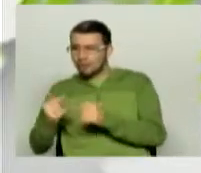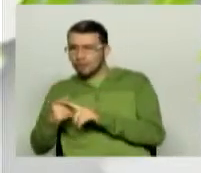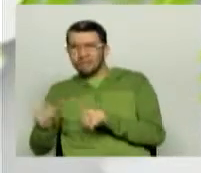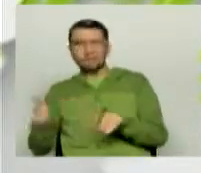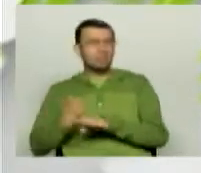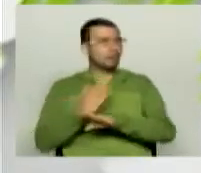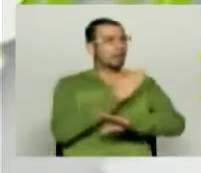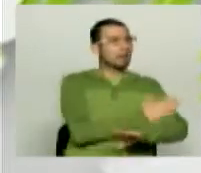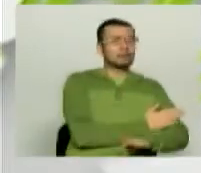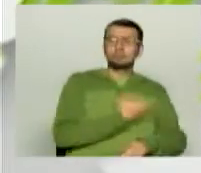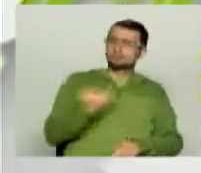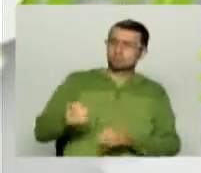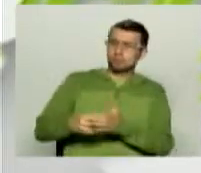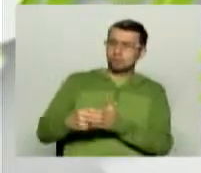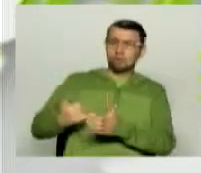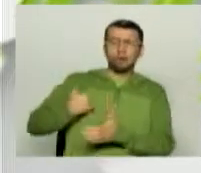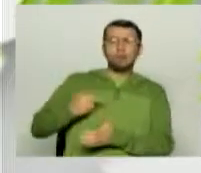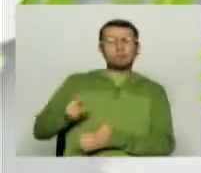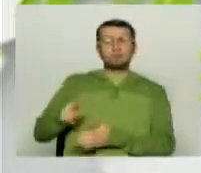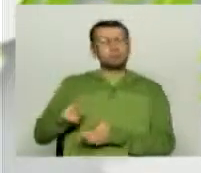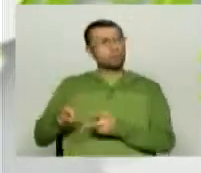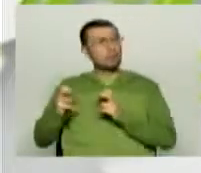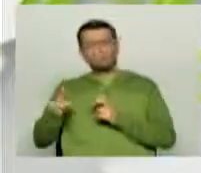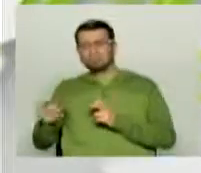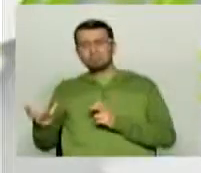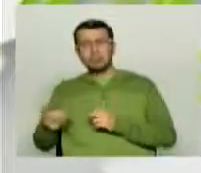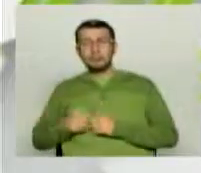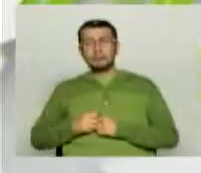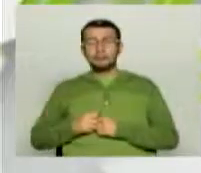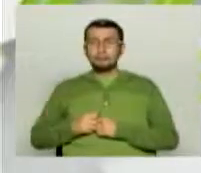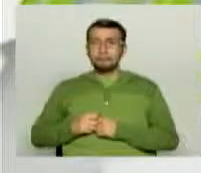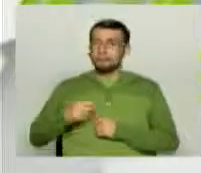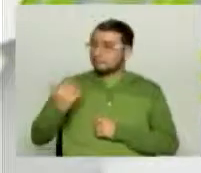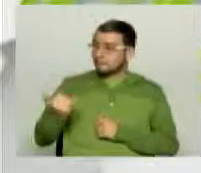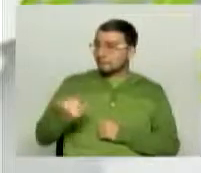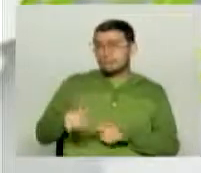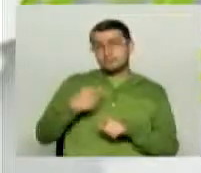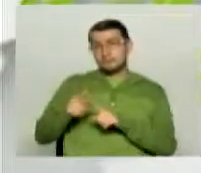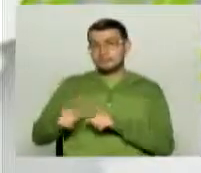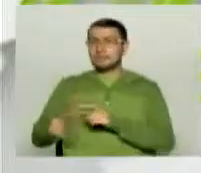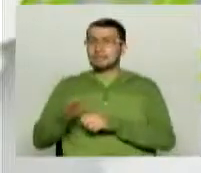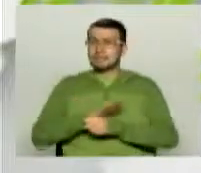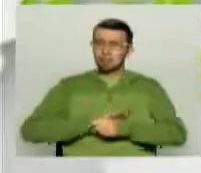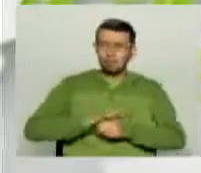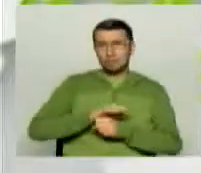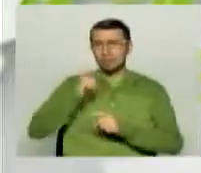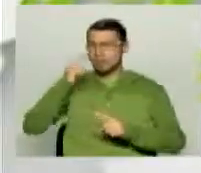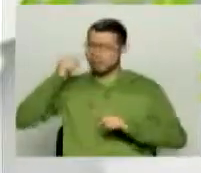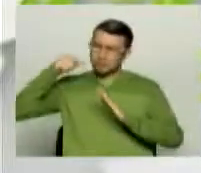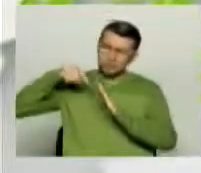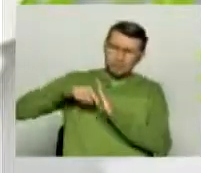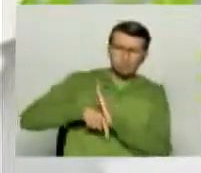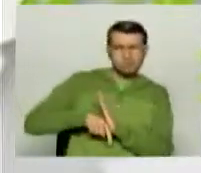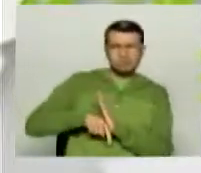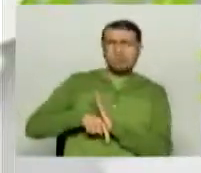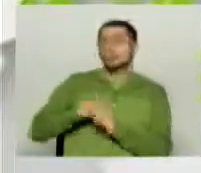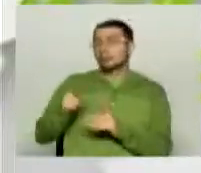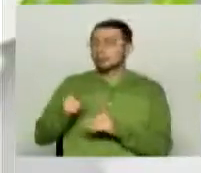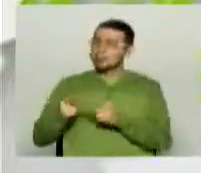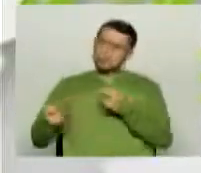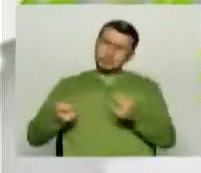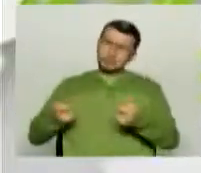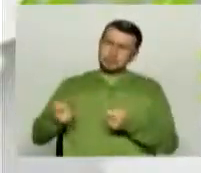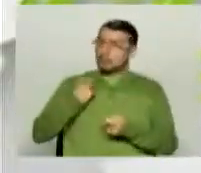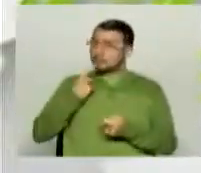caracterizando a estos muchachos? Bueno, son muchas situaciones, pero pues para uno no profundizar o no alargarse demasiado, digamos que esta